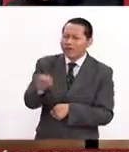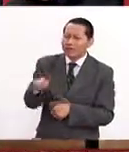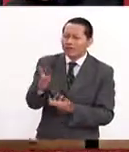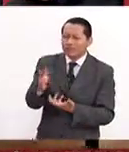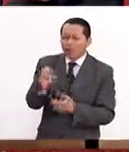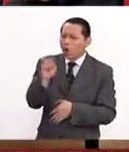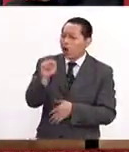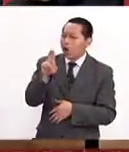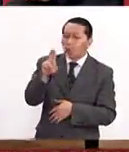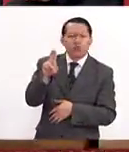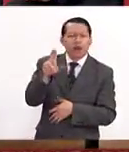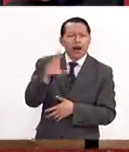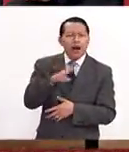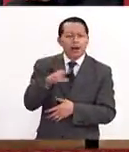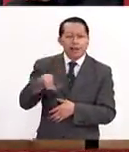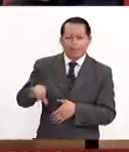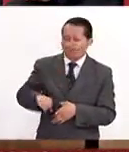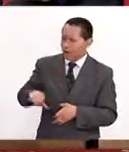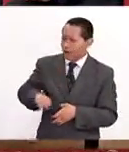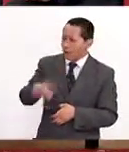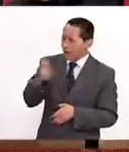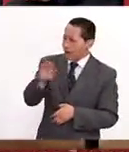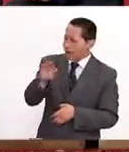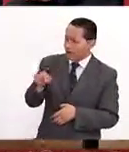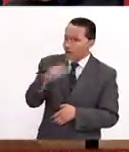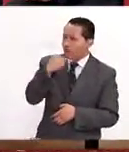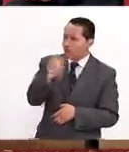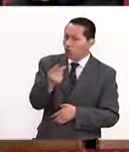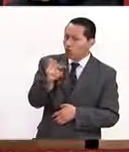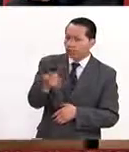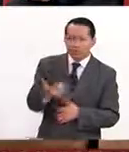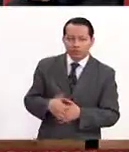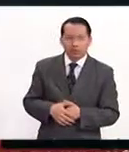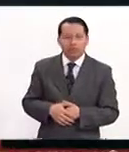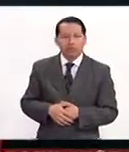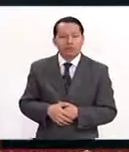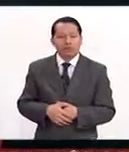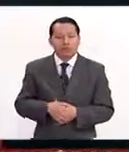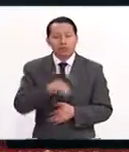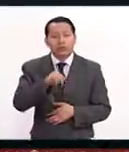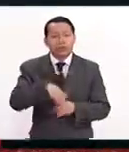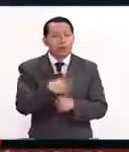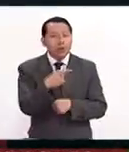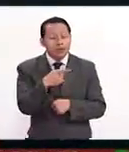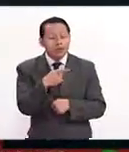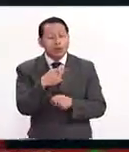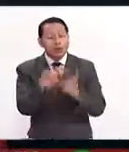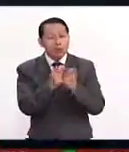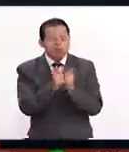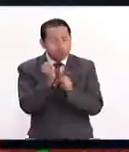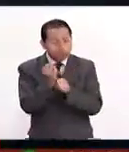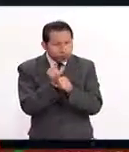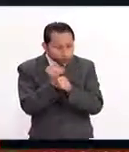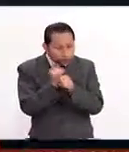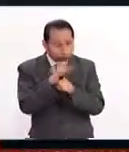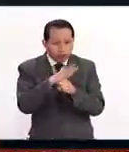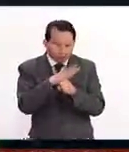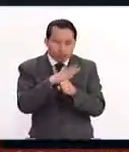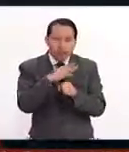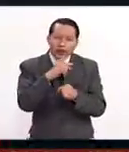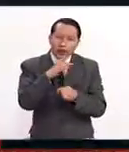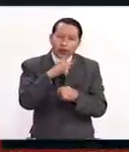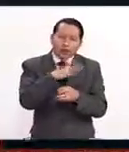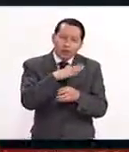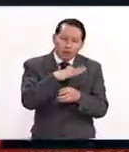las Naciones Unidas se interesó precisamente en la voz? Sí, porque los grupos estudiosos, tanto médicos como científicos,